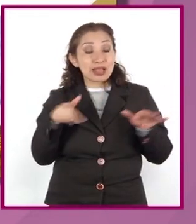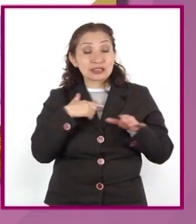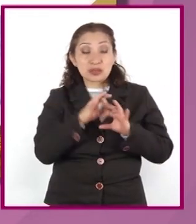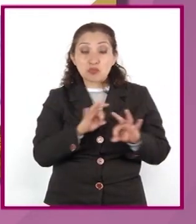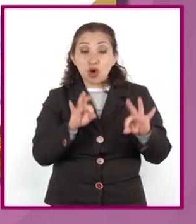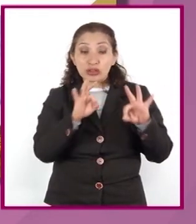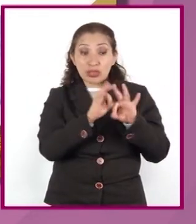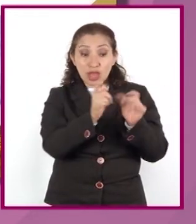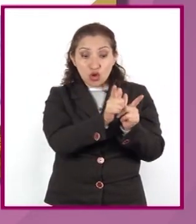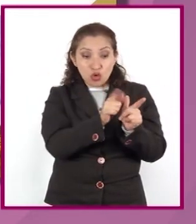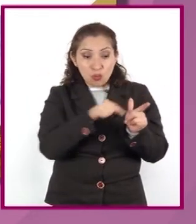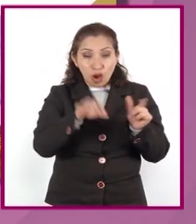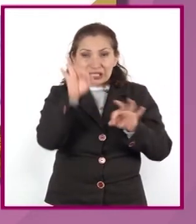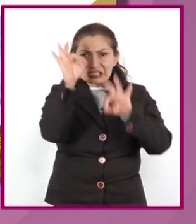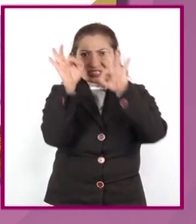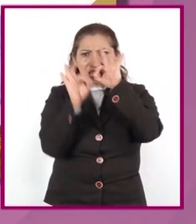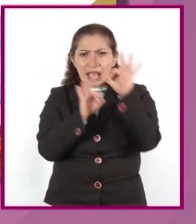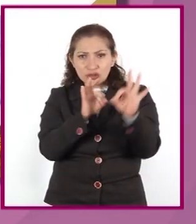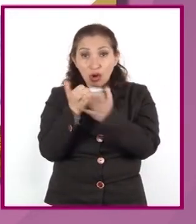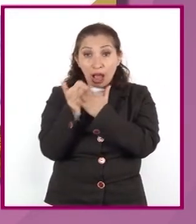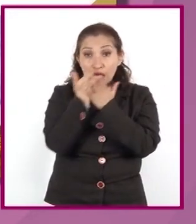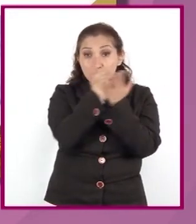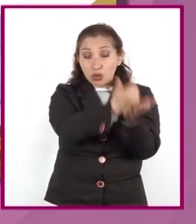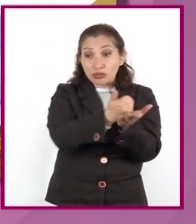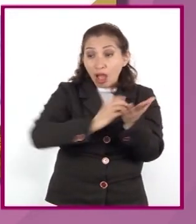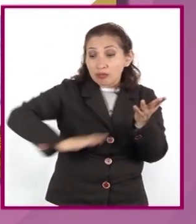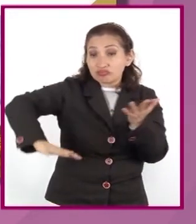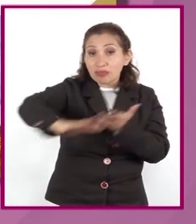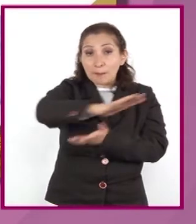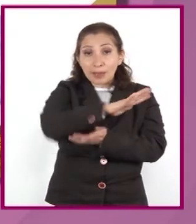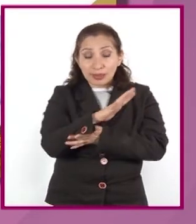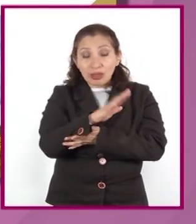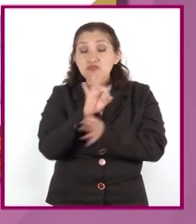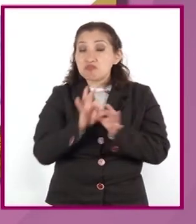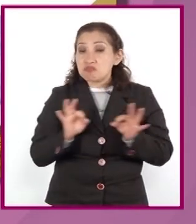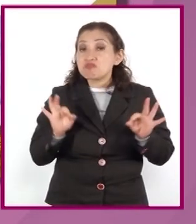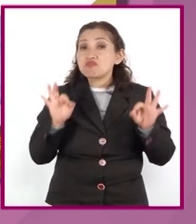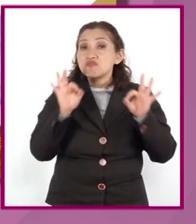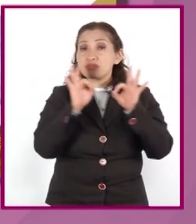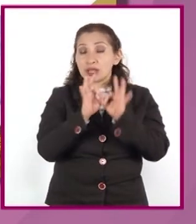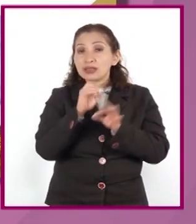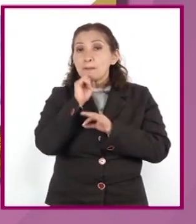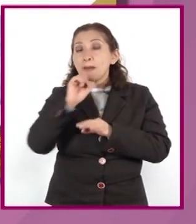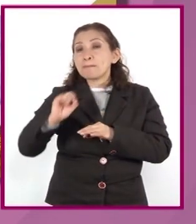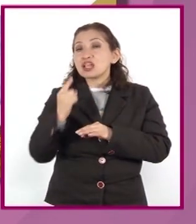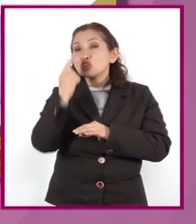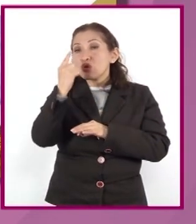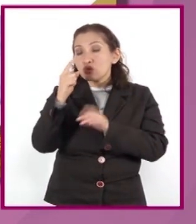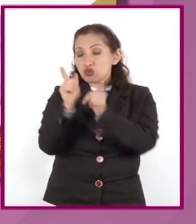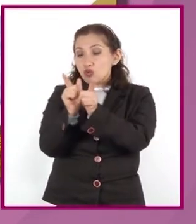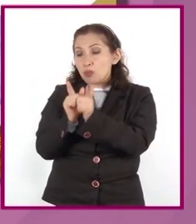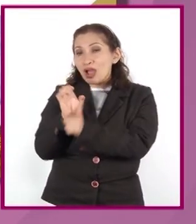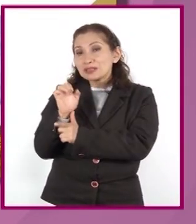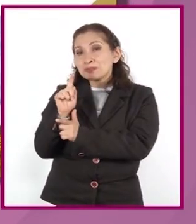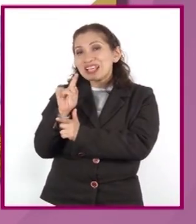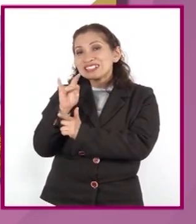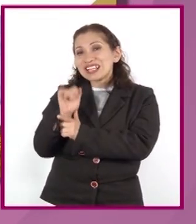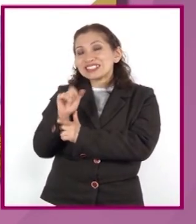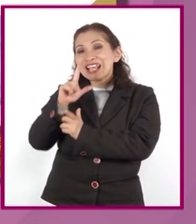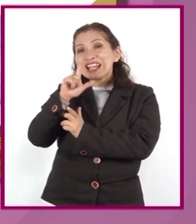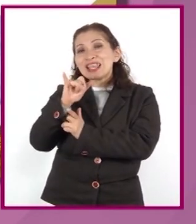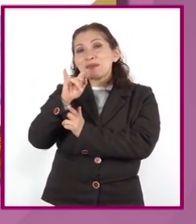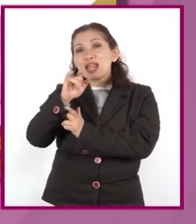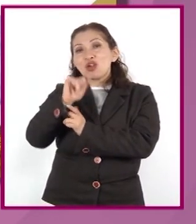grupo de insectos con funciones ecosistémicas importantes y 21 especies de libélulas y